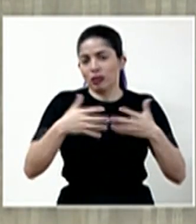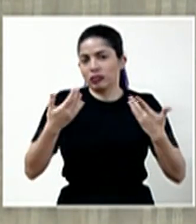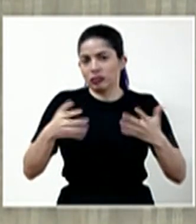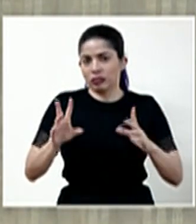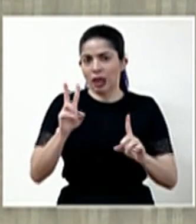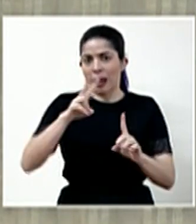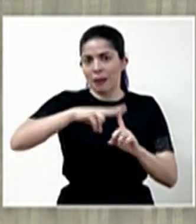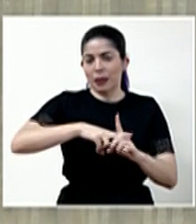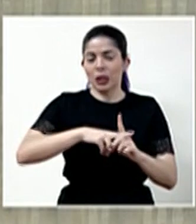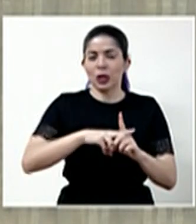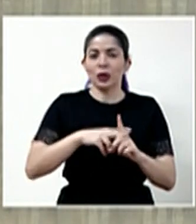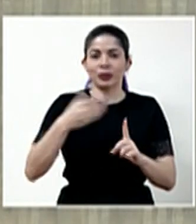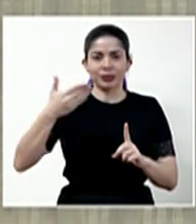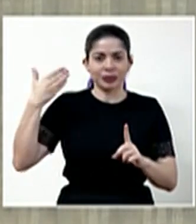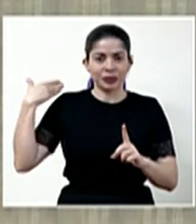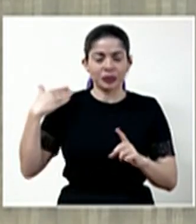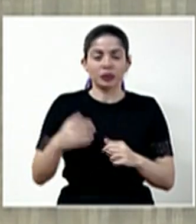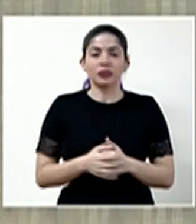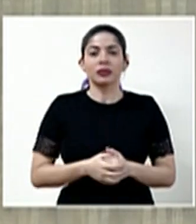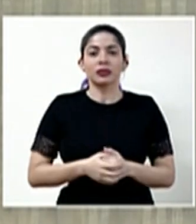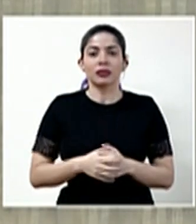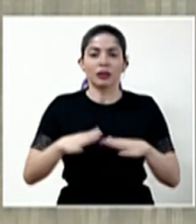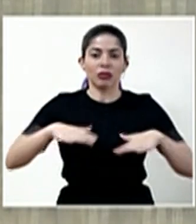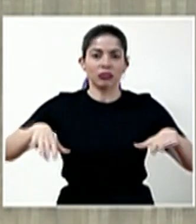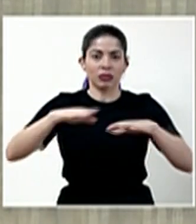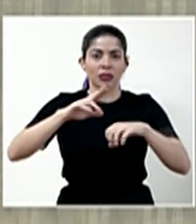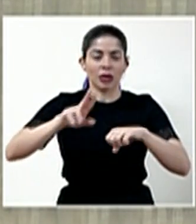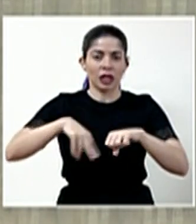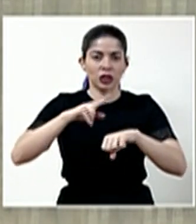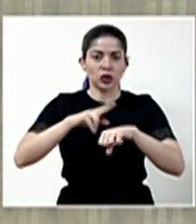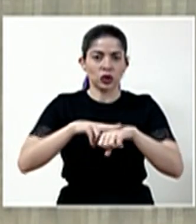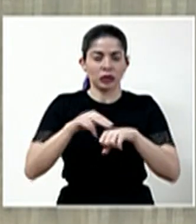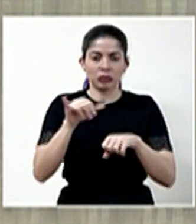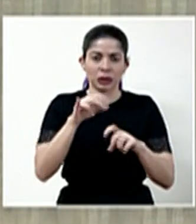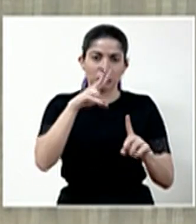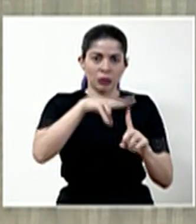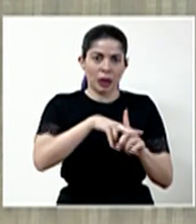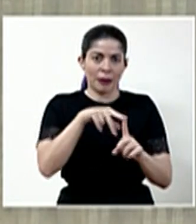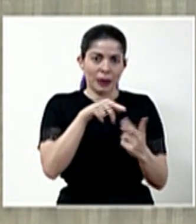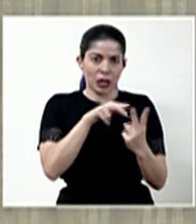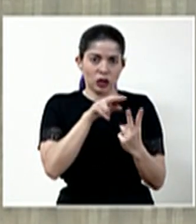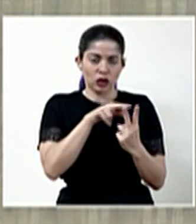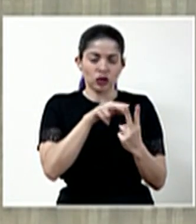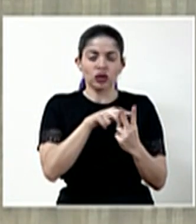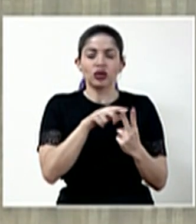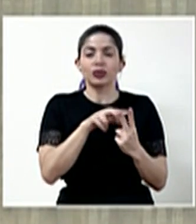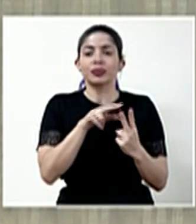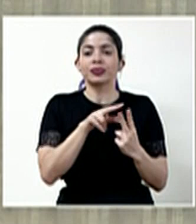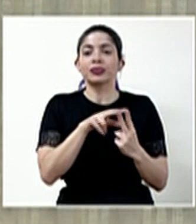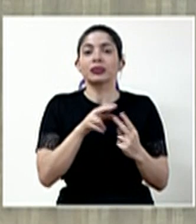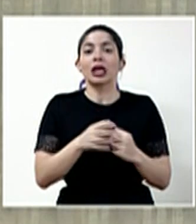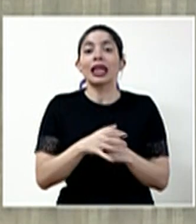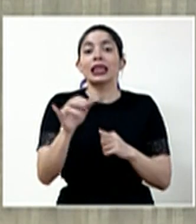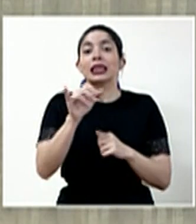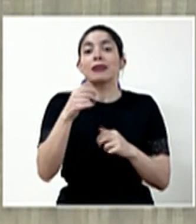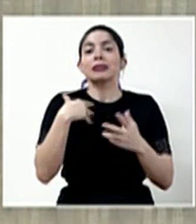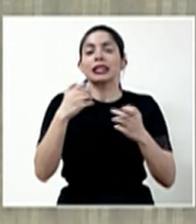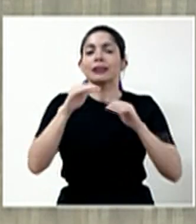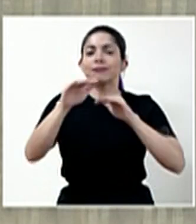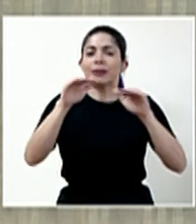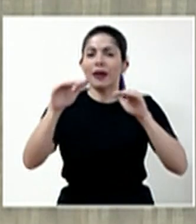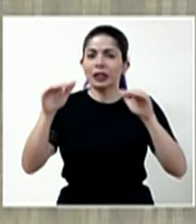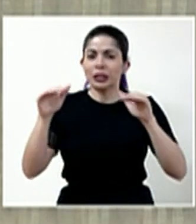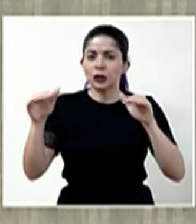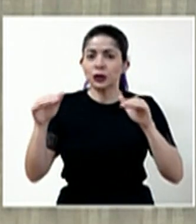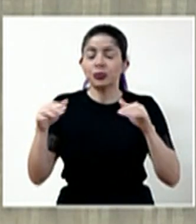hemos estado aplicando en el territorio nacional. También yo quiero hacer un llamado y aviso.